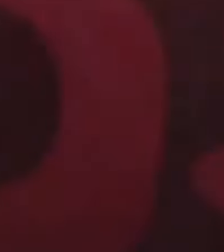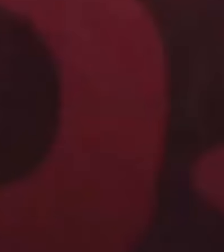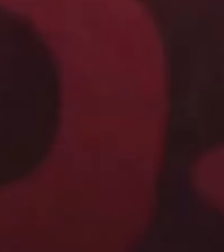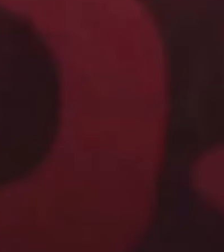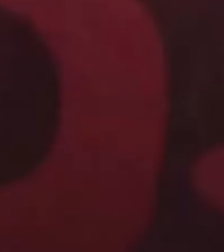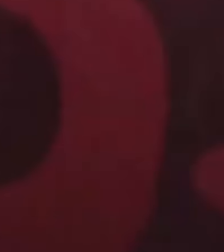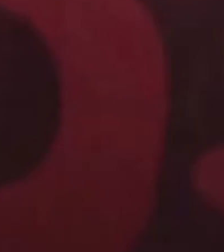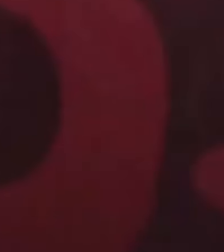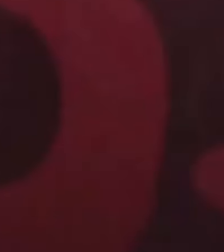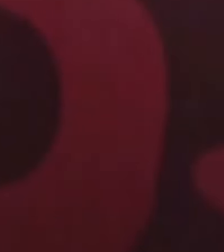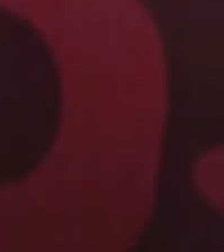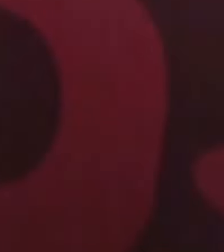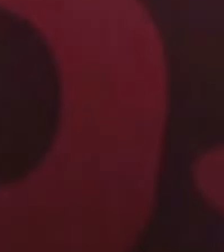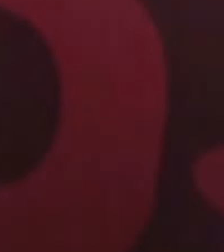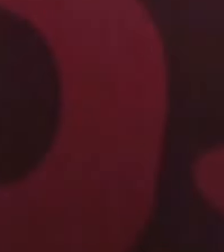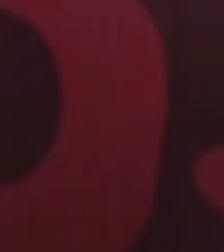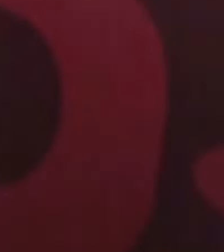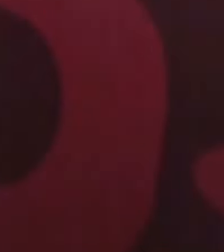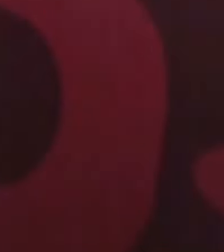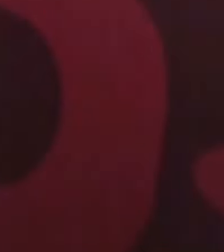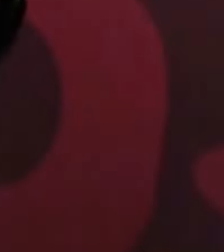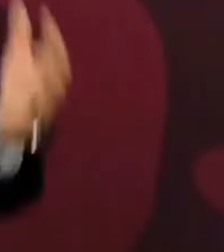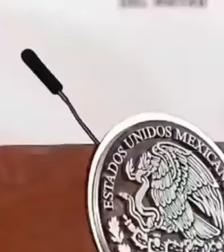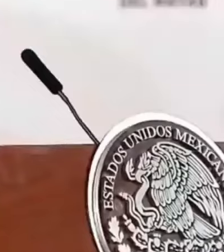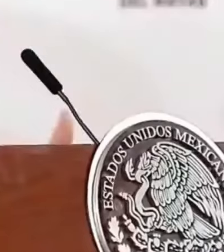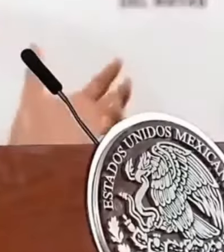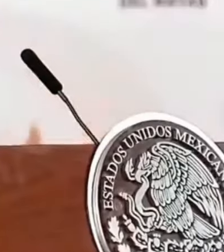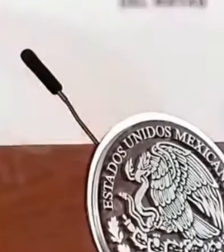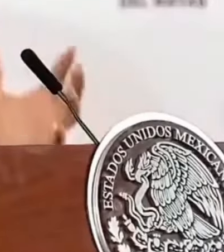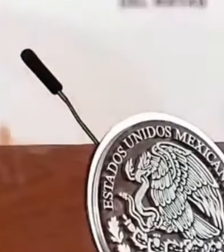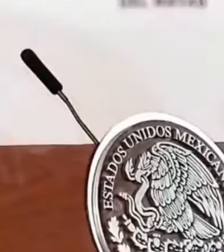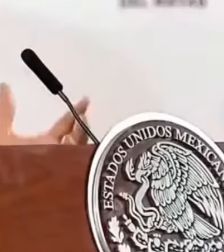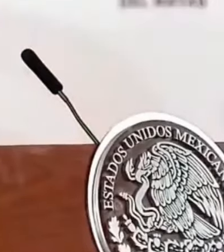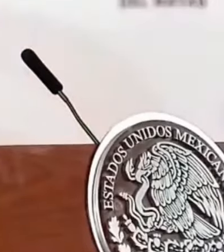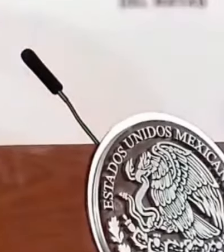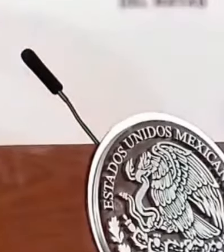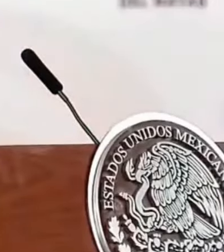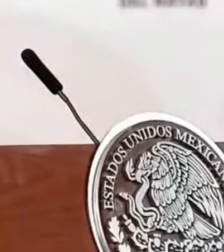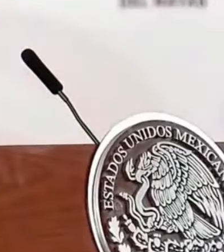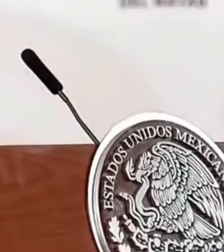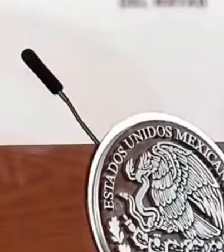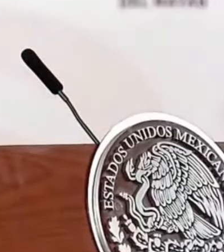era decisiones, que no los que